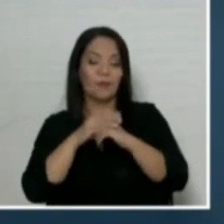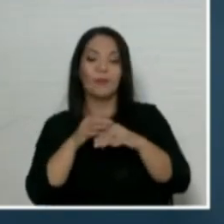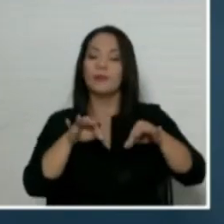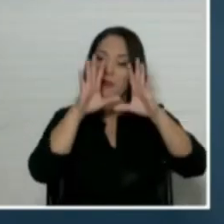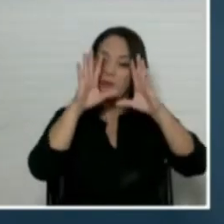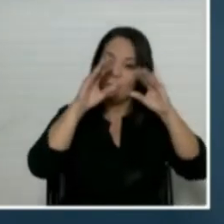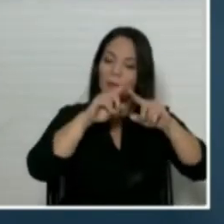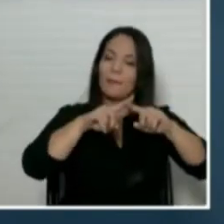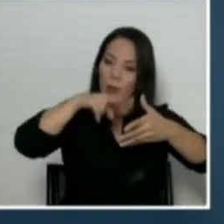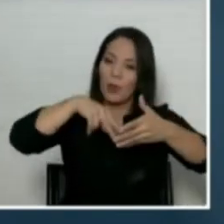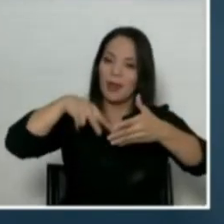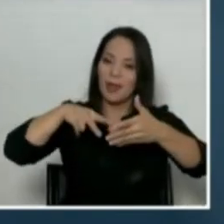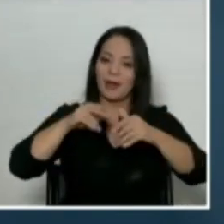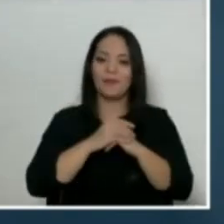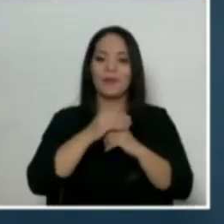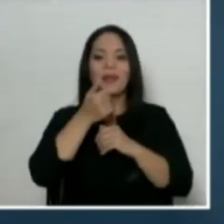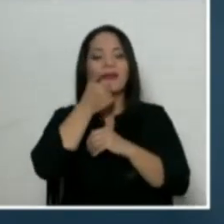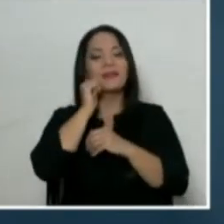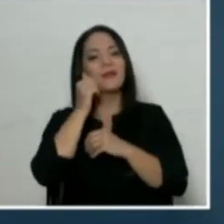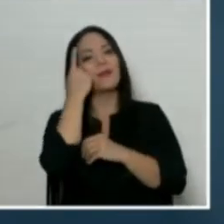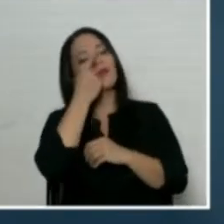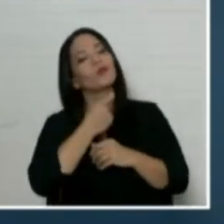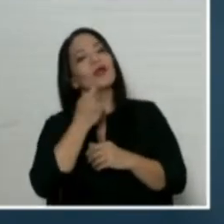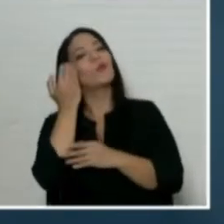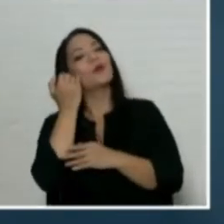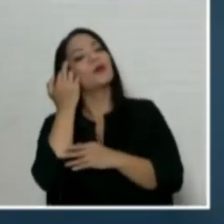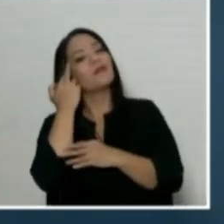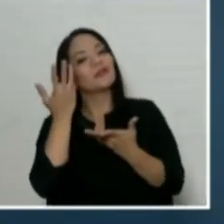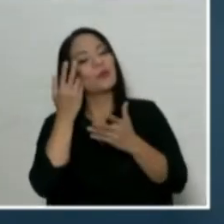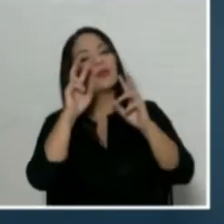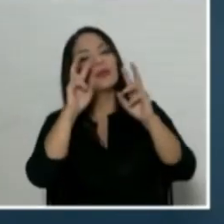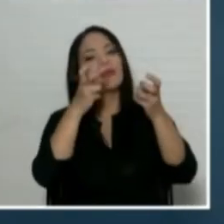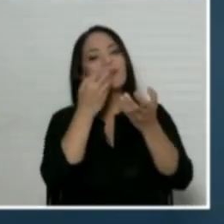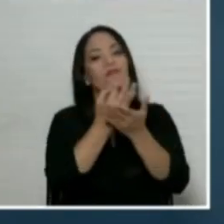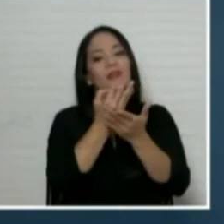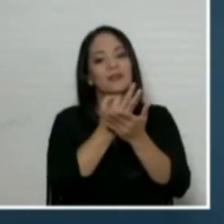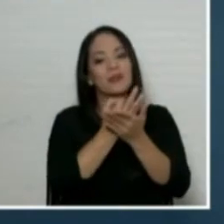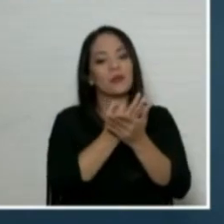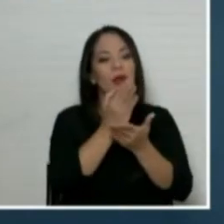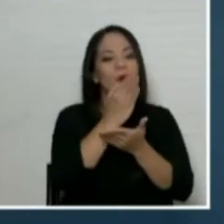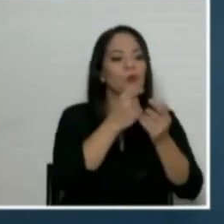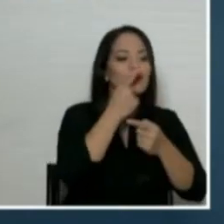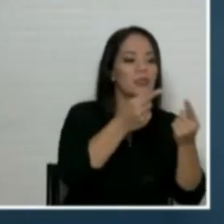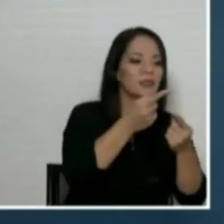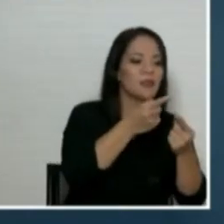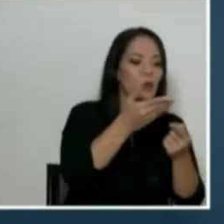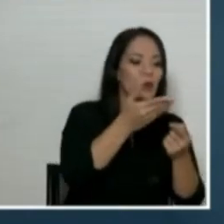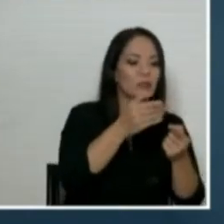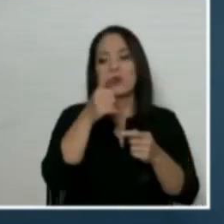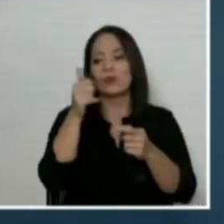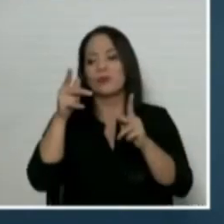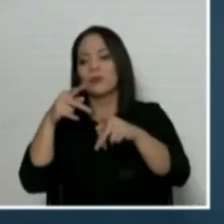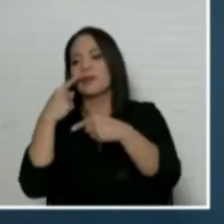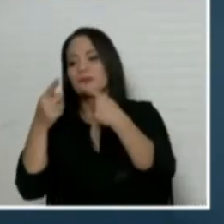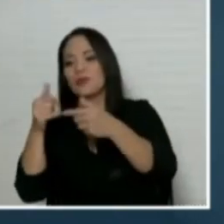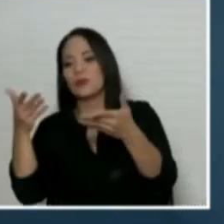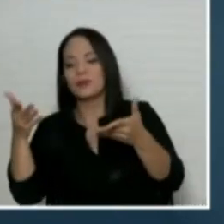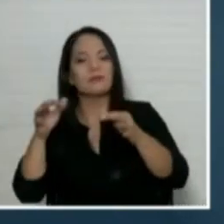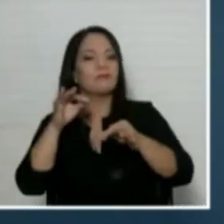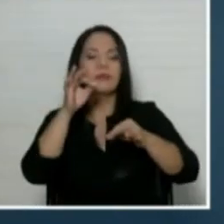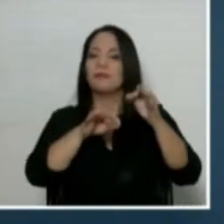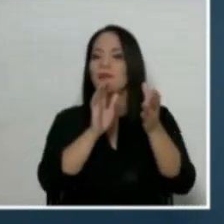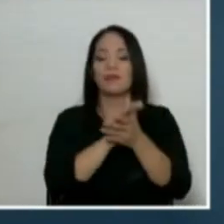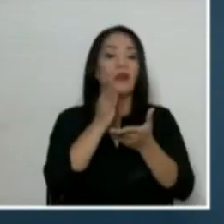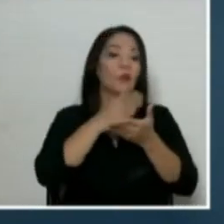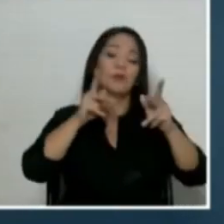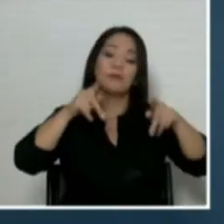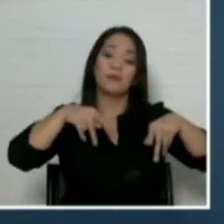que leer. Ayer me preguntaban que por qué en temas financieros unos dicen una cosa y otros dicen otra. Simple. Algunos